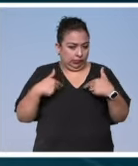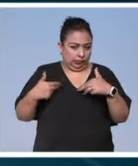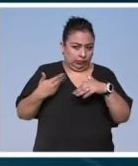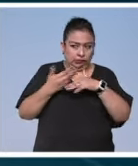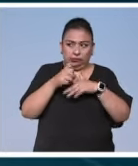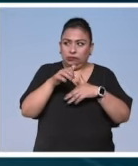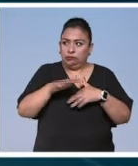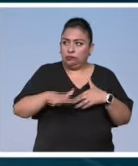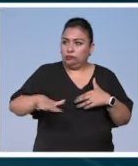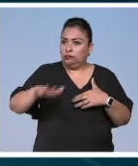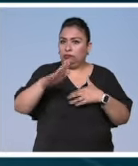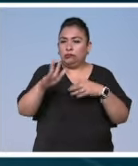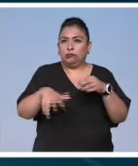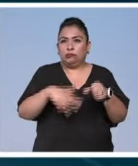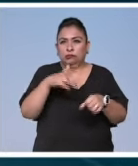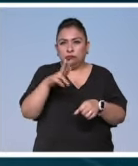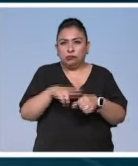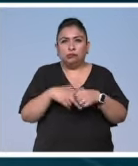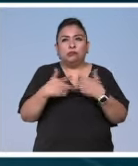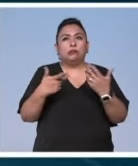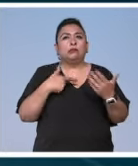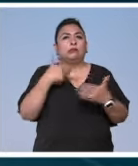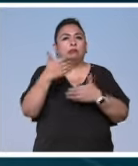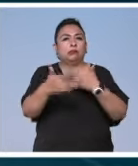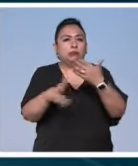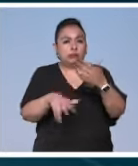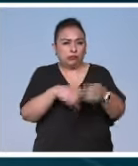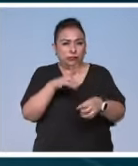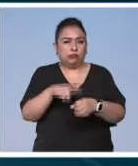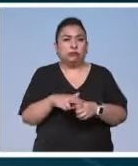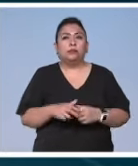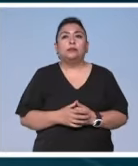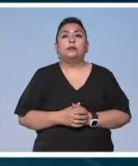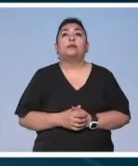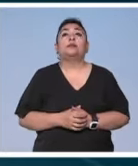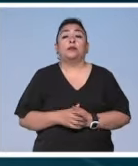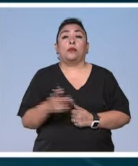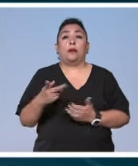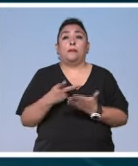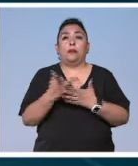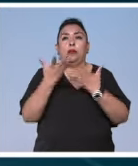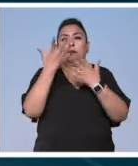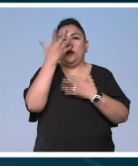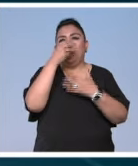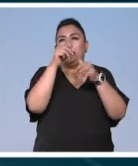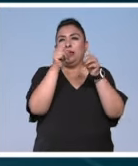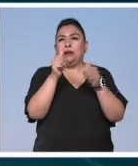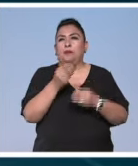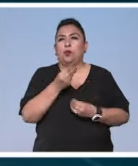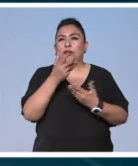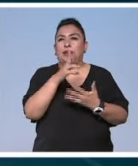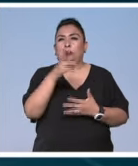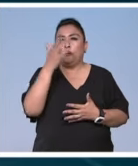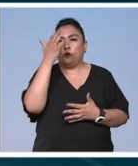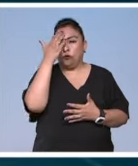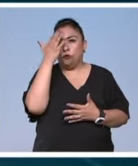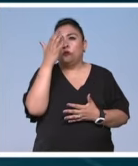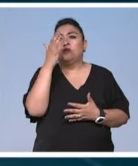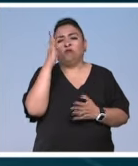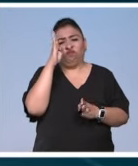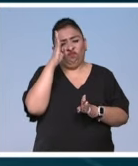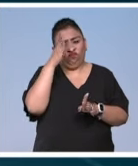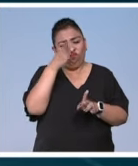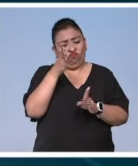las dinámicas de la naturaleza, en los procesos naturales. El Premio Bellas Artes de Poesía reconoce la dedicación,